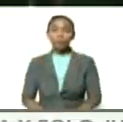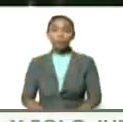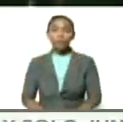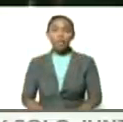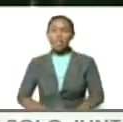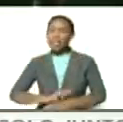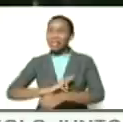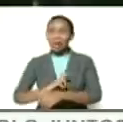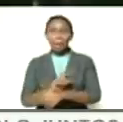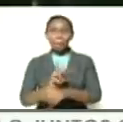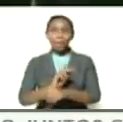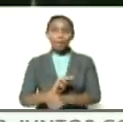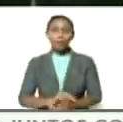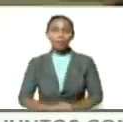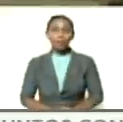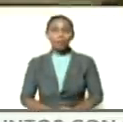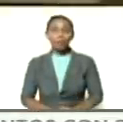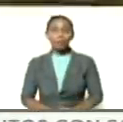volando